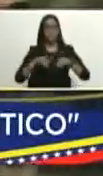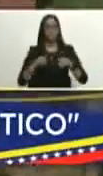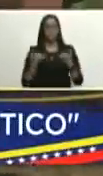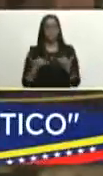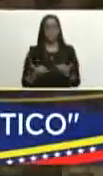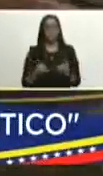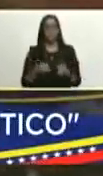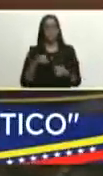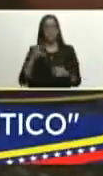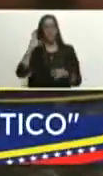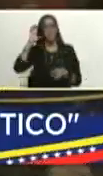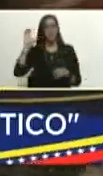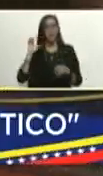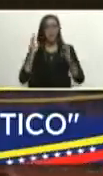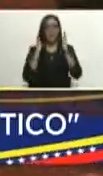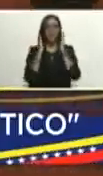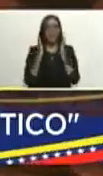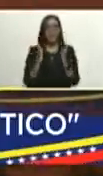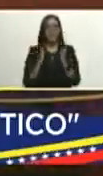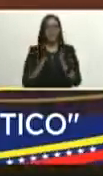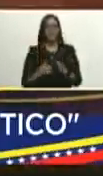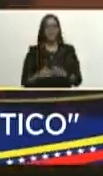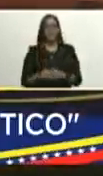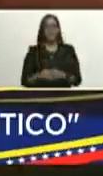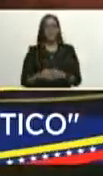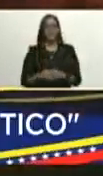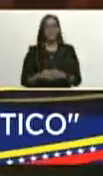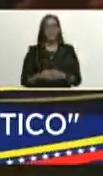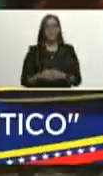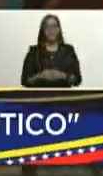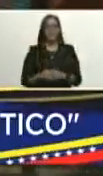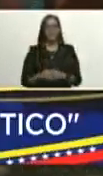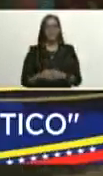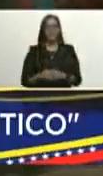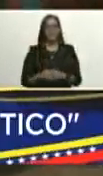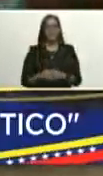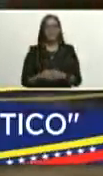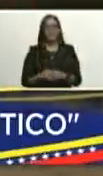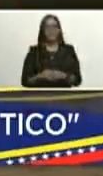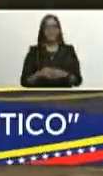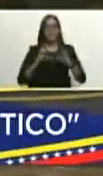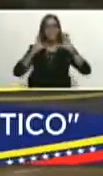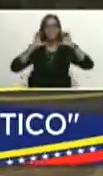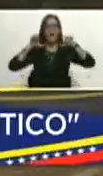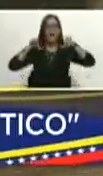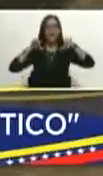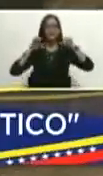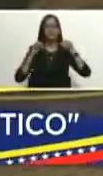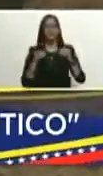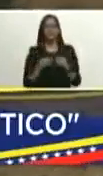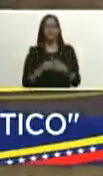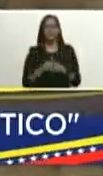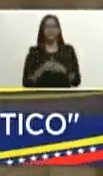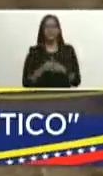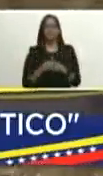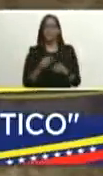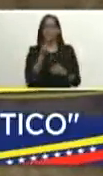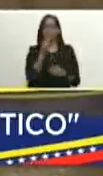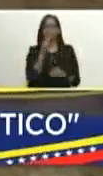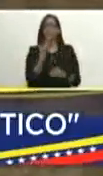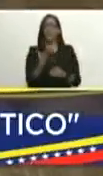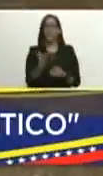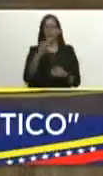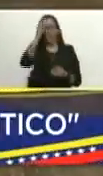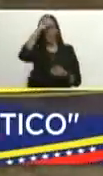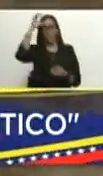atendidos, el proceso de siembra va bastante adelantado, como podemos ver, maíces de bastante calidad, a pesar de lo